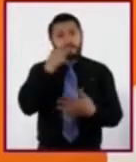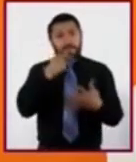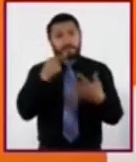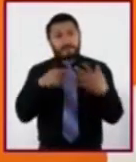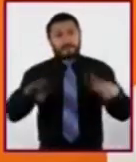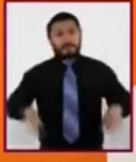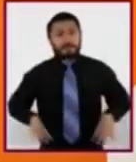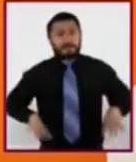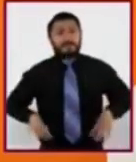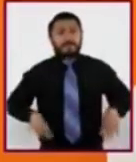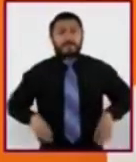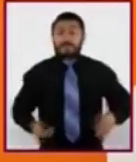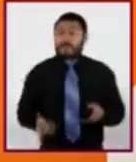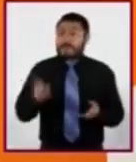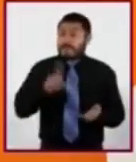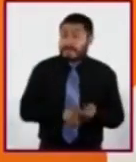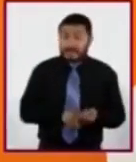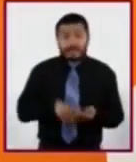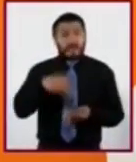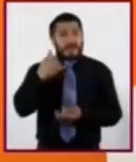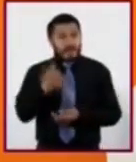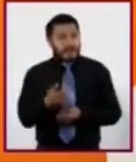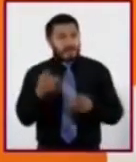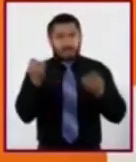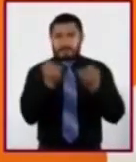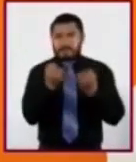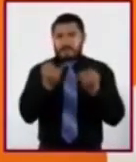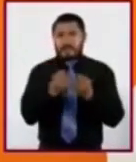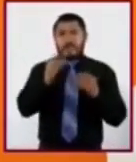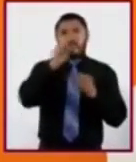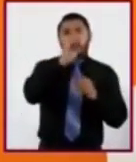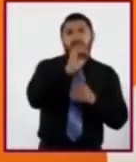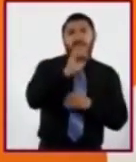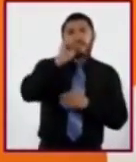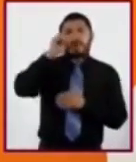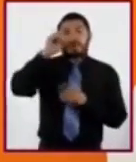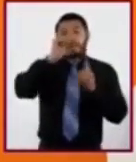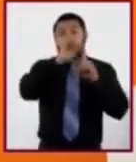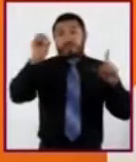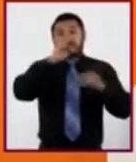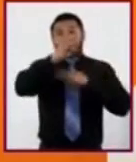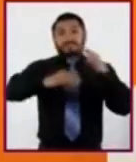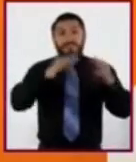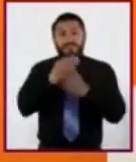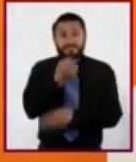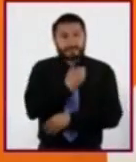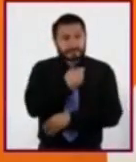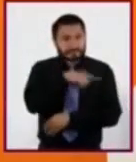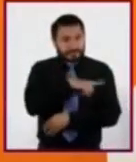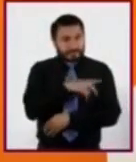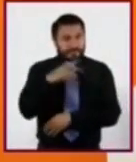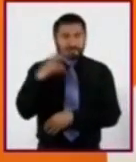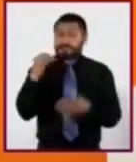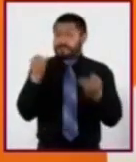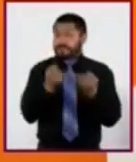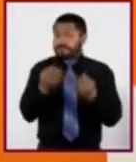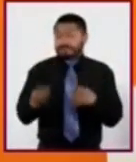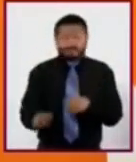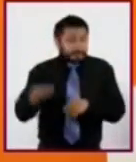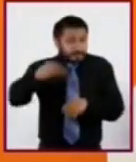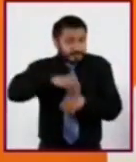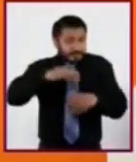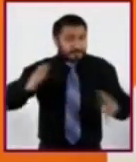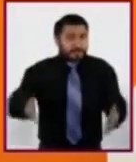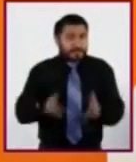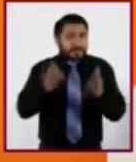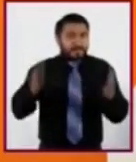constituyen, siguiendo los lineamientos de la Organización Mundial de la Salud. Pondremos énfasis en